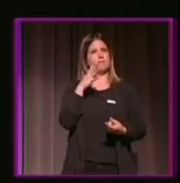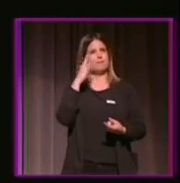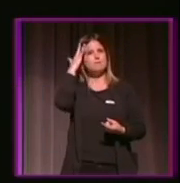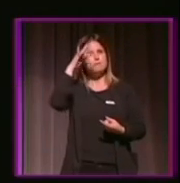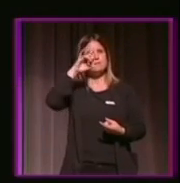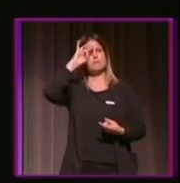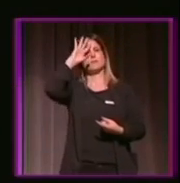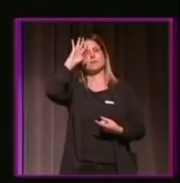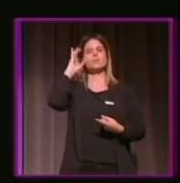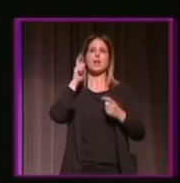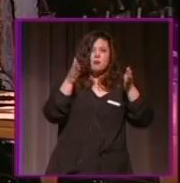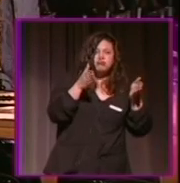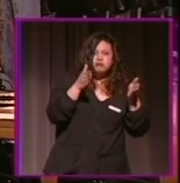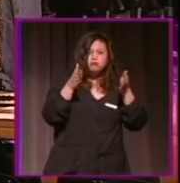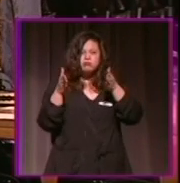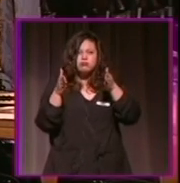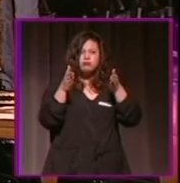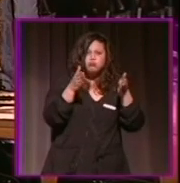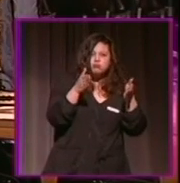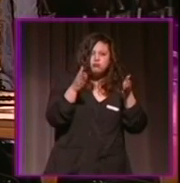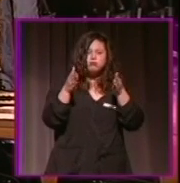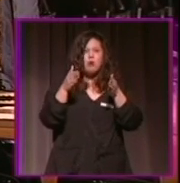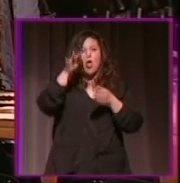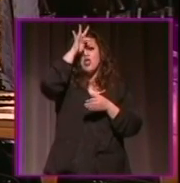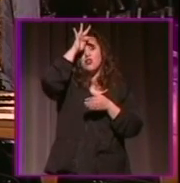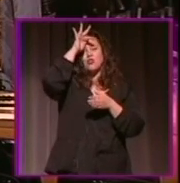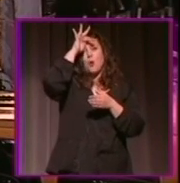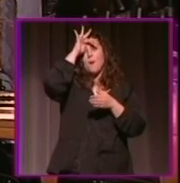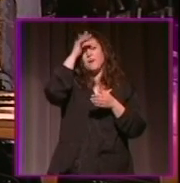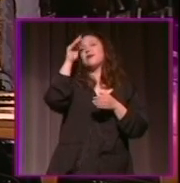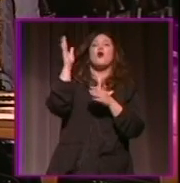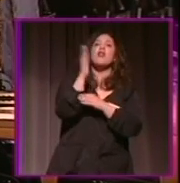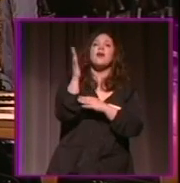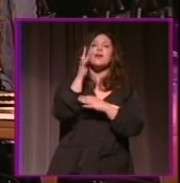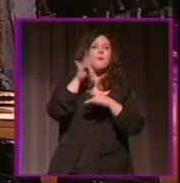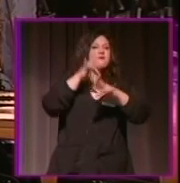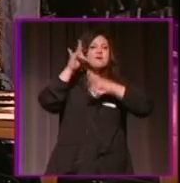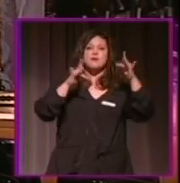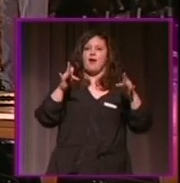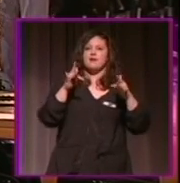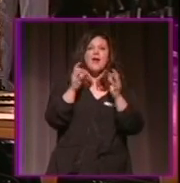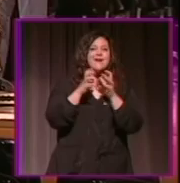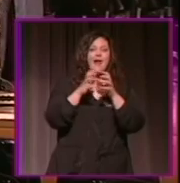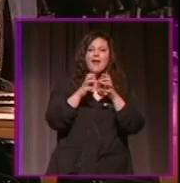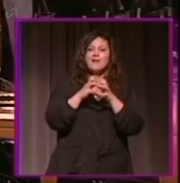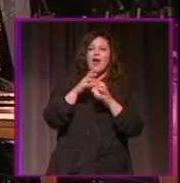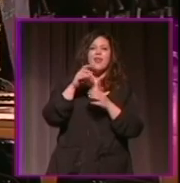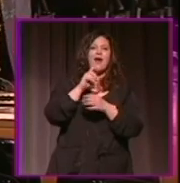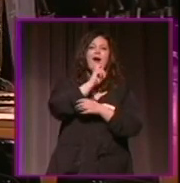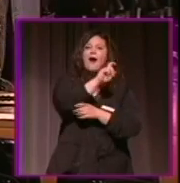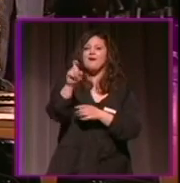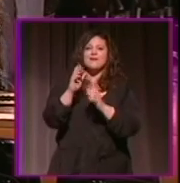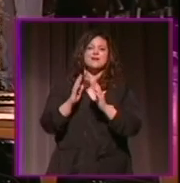rejuvenece. Brillante Domingo de Ramos, Granada llama a su cena y la cena llama a Granada. Mientras,